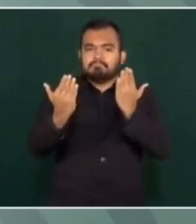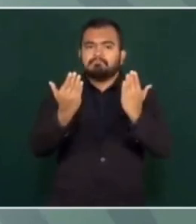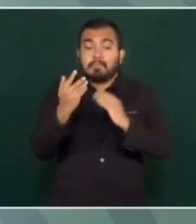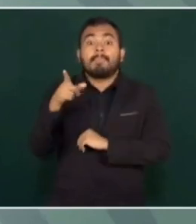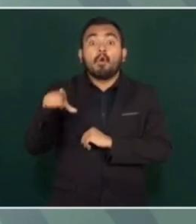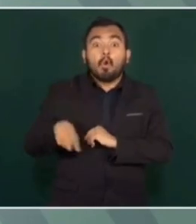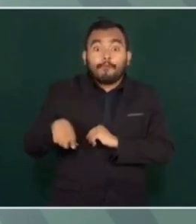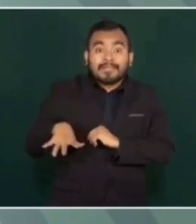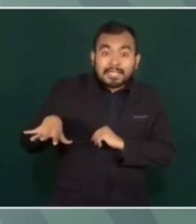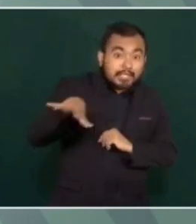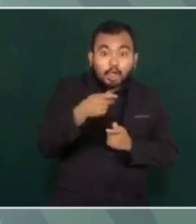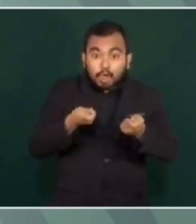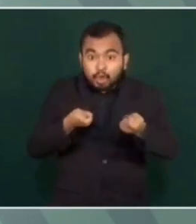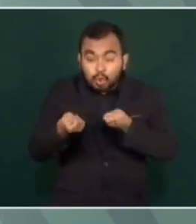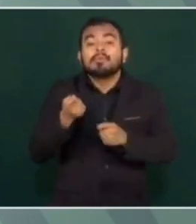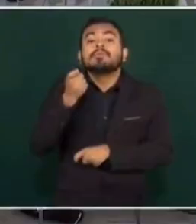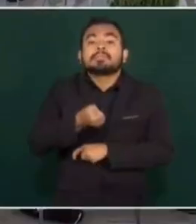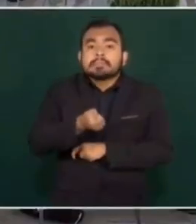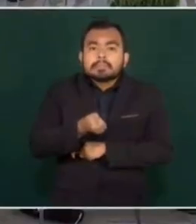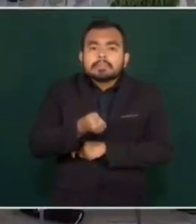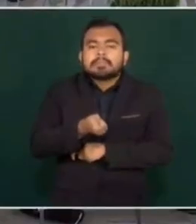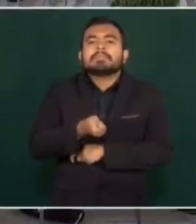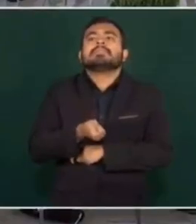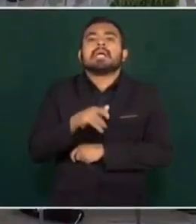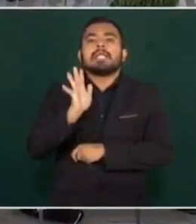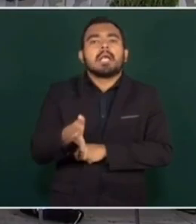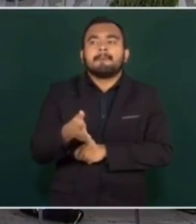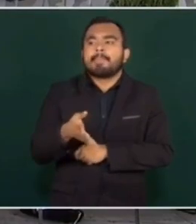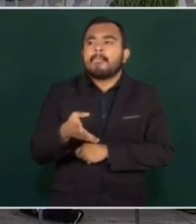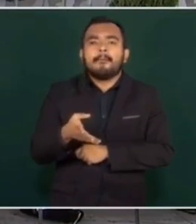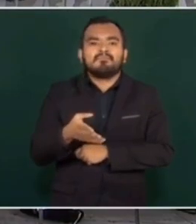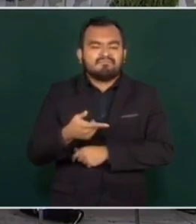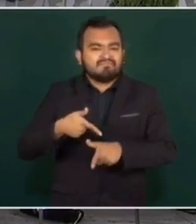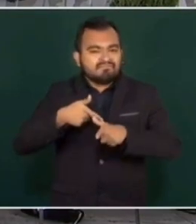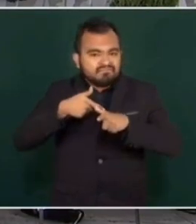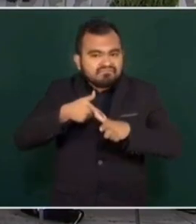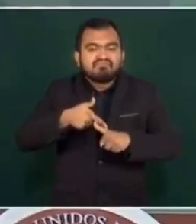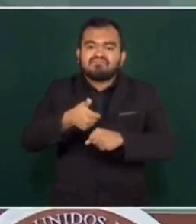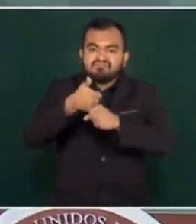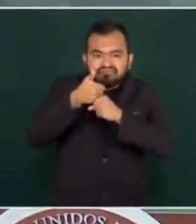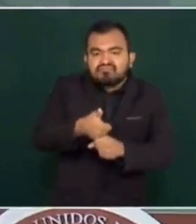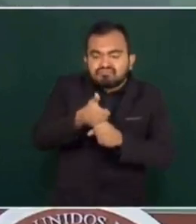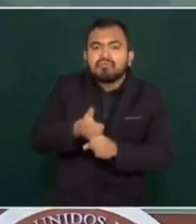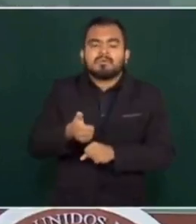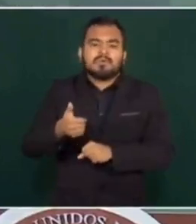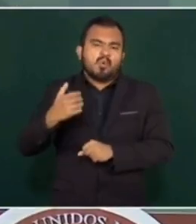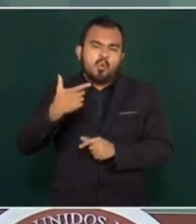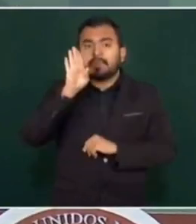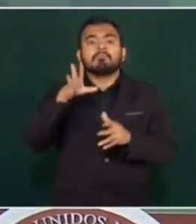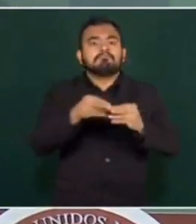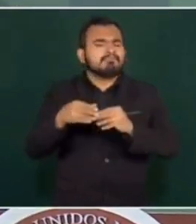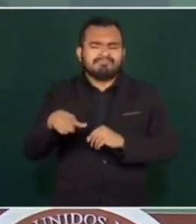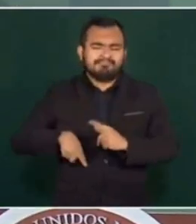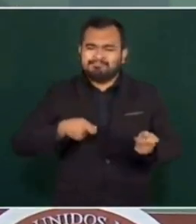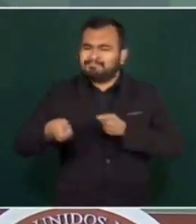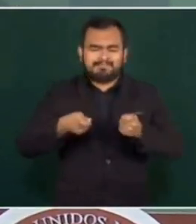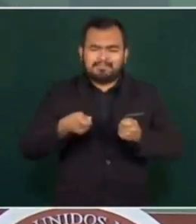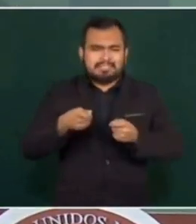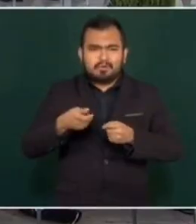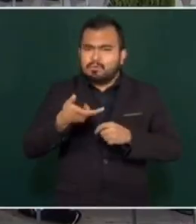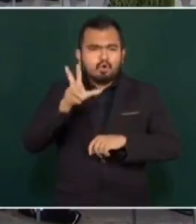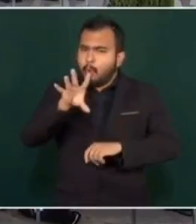no permite que se lleven a cabo torturas, ni masacres, ni desaparecidos. No hay